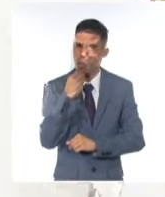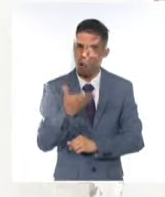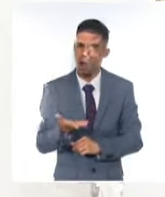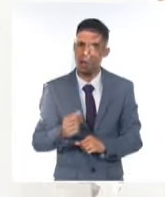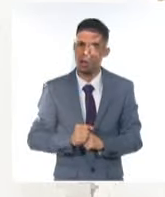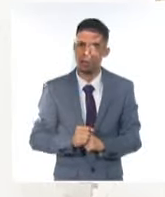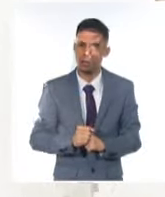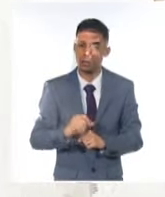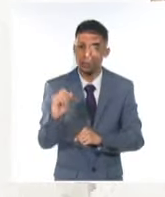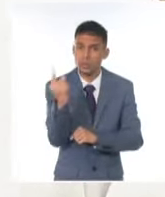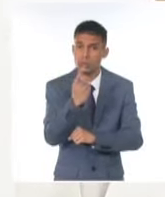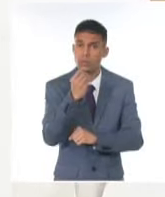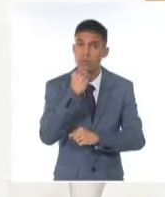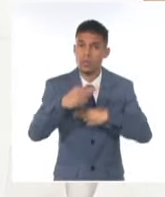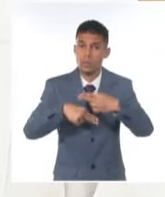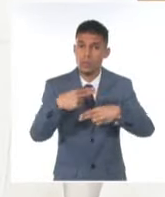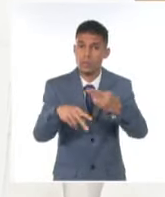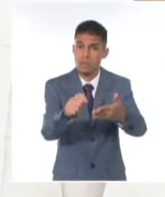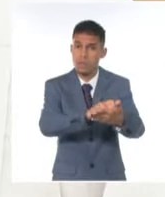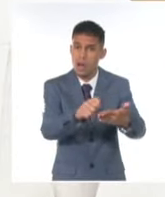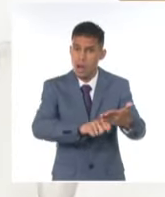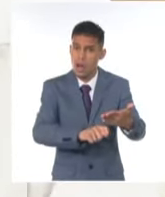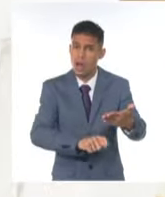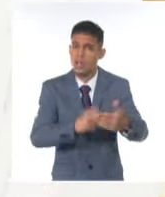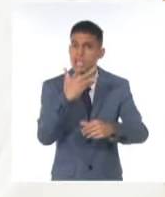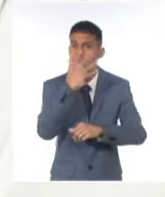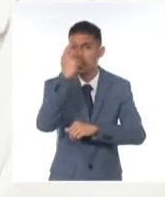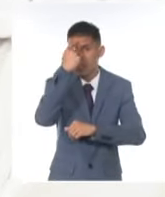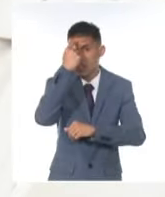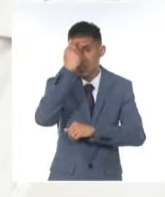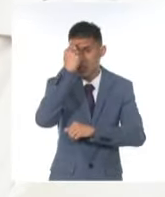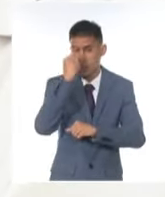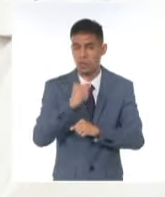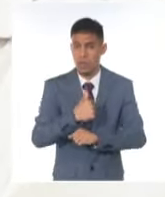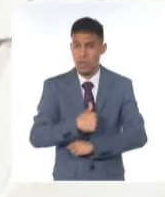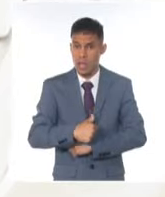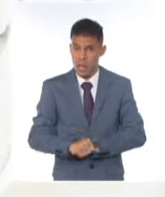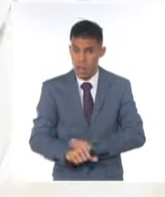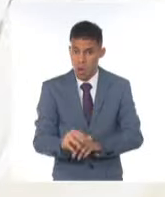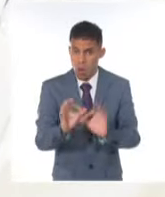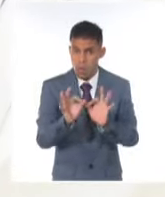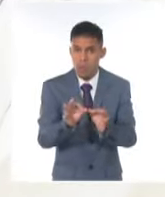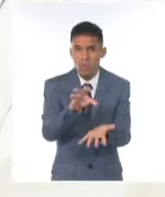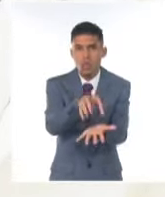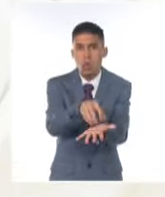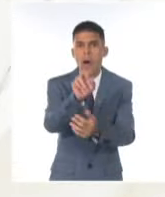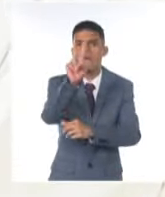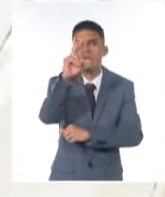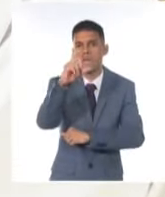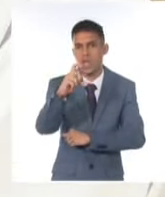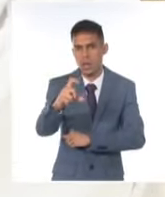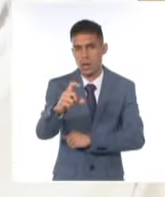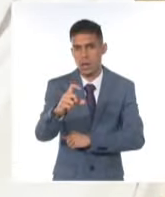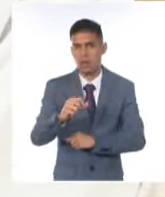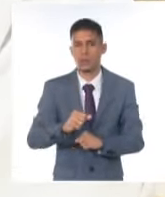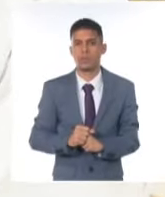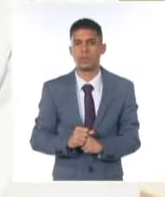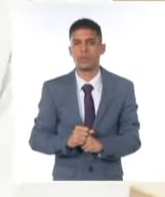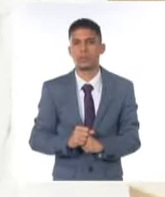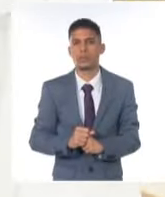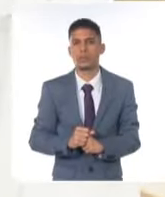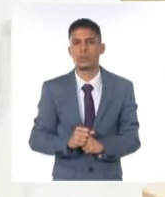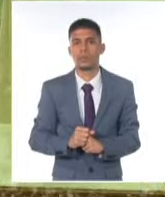hacer el prólogo, el diario del Che, del hijo de la ciudad, de Marta y del Che,